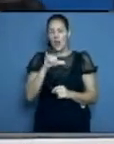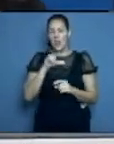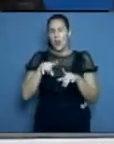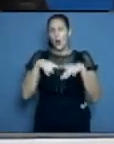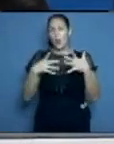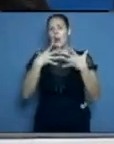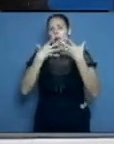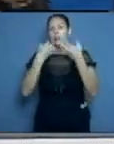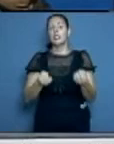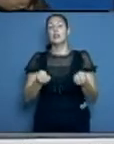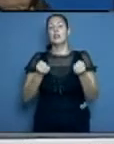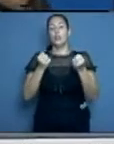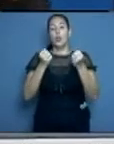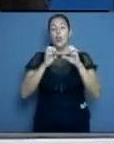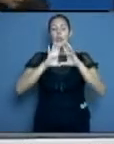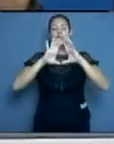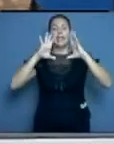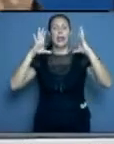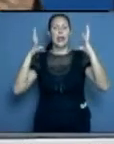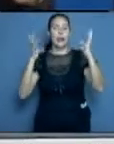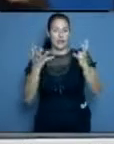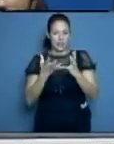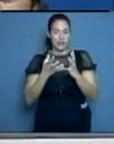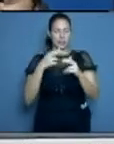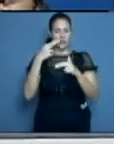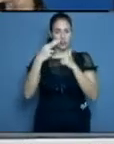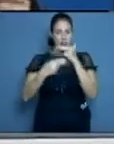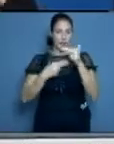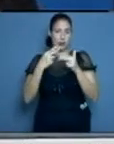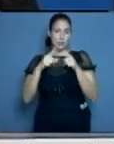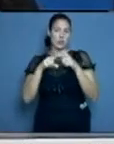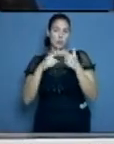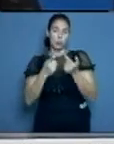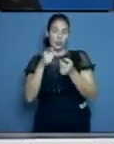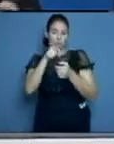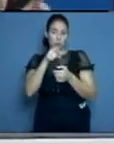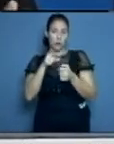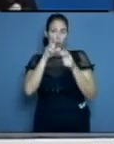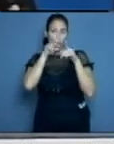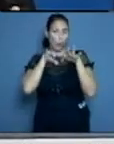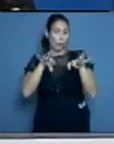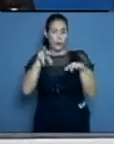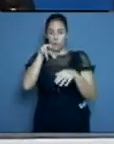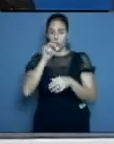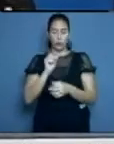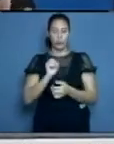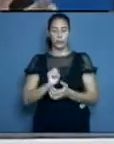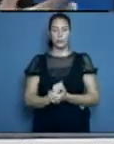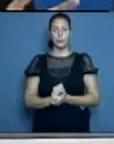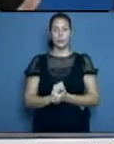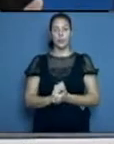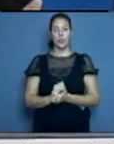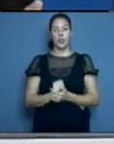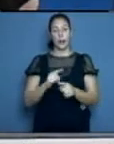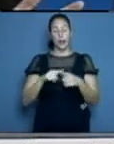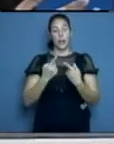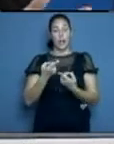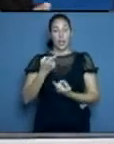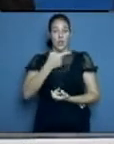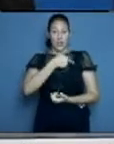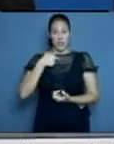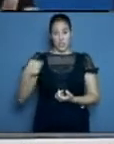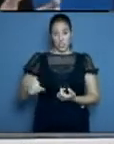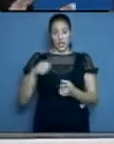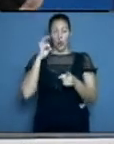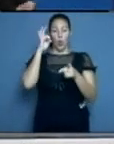solo por el virus, podía haber infección bacteriana concomitante. Los chinos empezaron a utilizar en algún momento antibióticos, como la